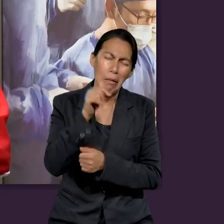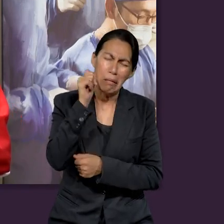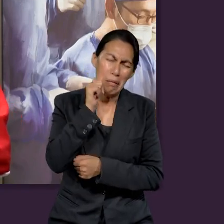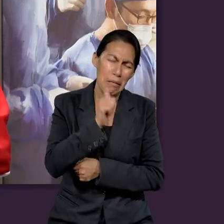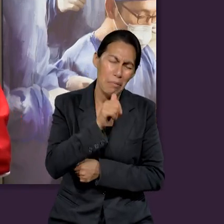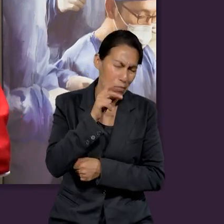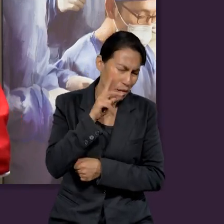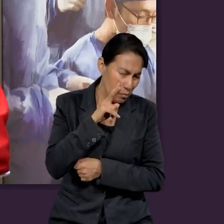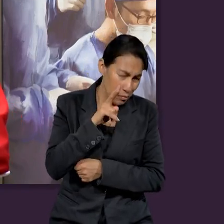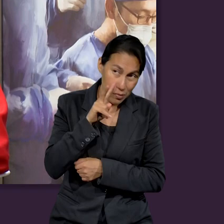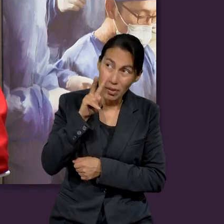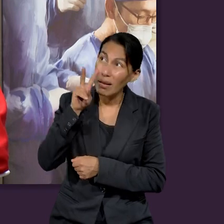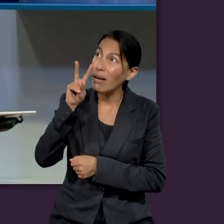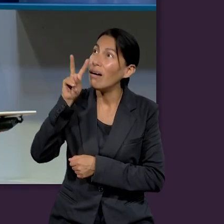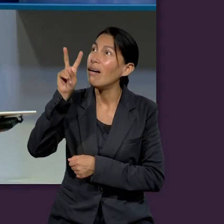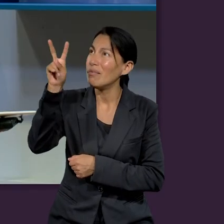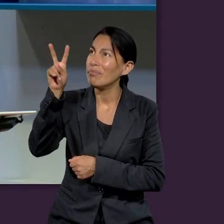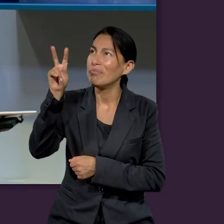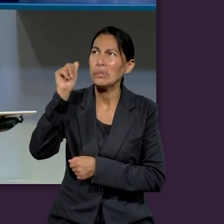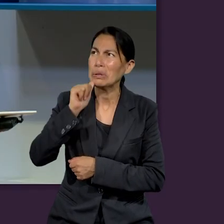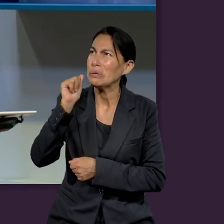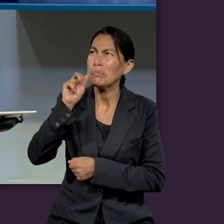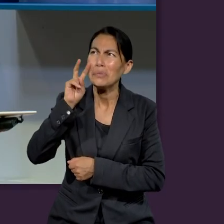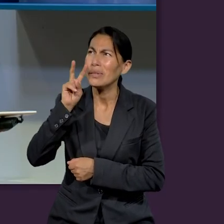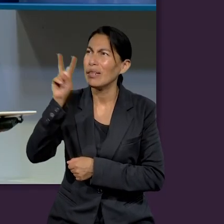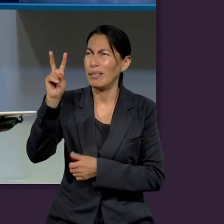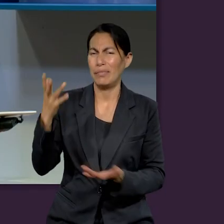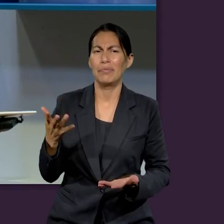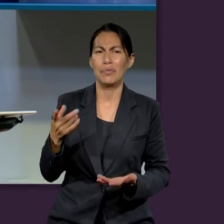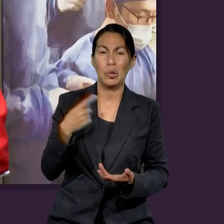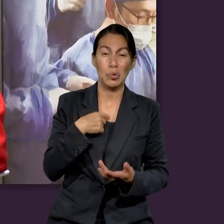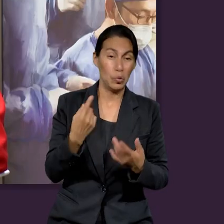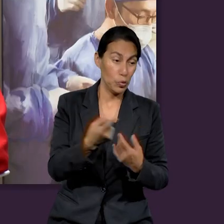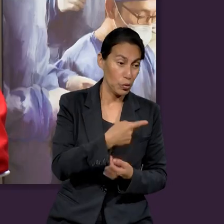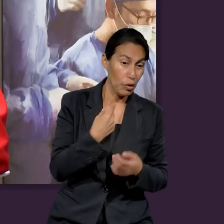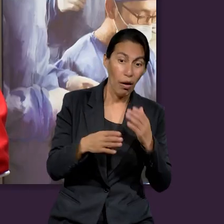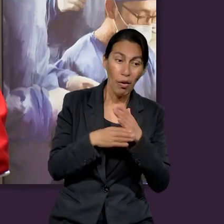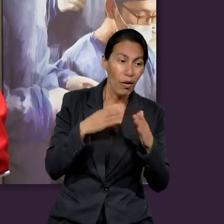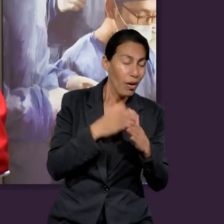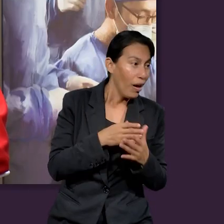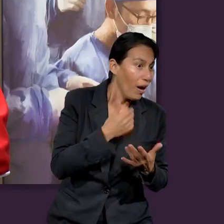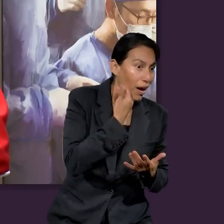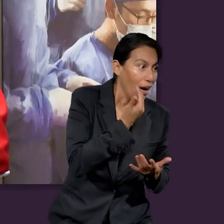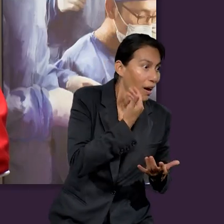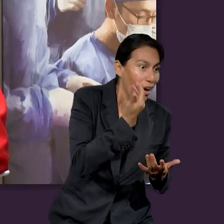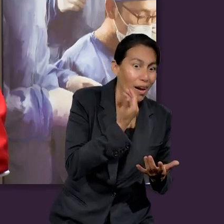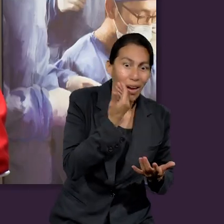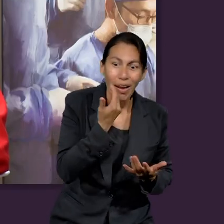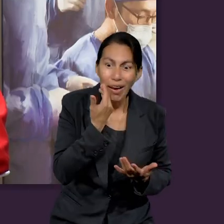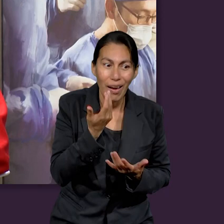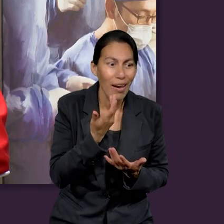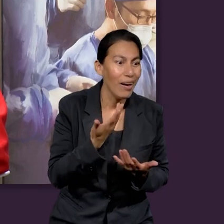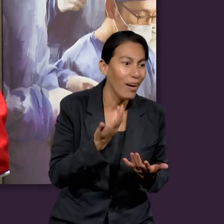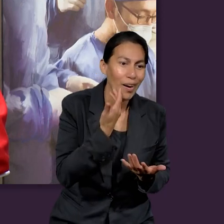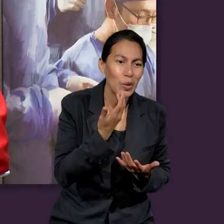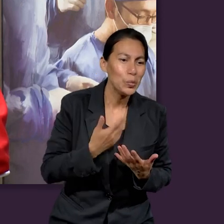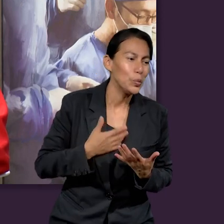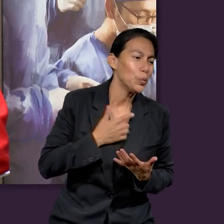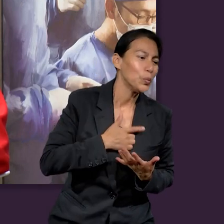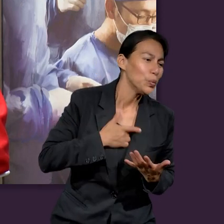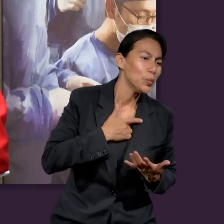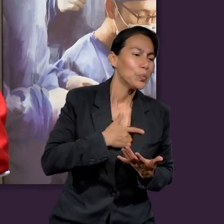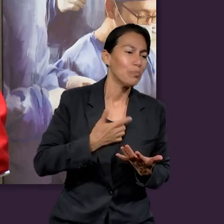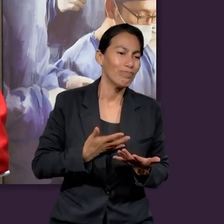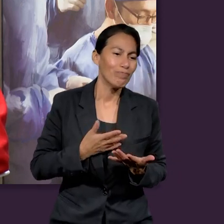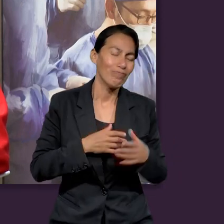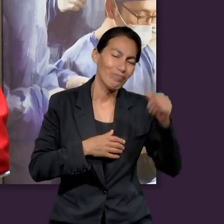vista debe estar siempre fija en Dios. Las cosas del mundo pueden atraernos. Pero cuando nos desviamos del objetivo